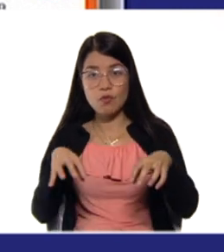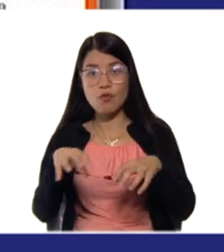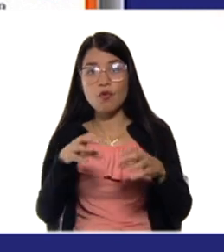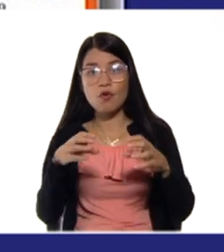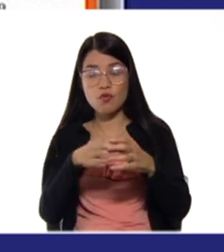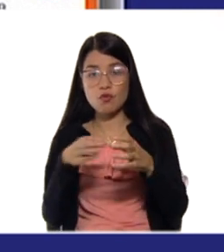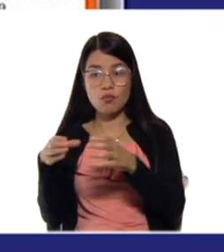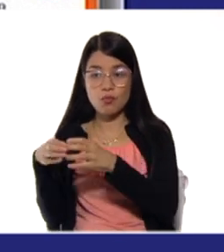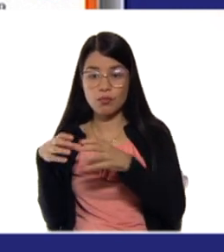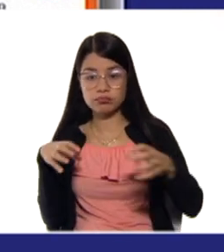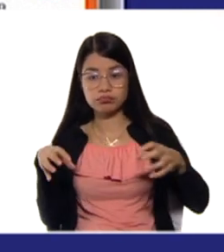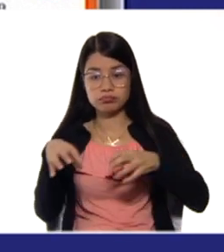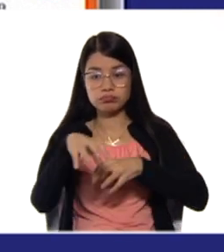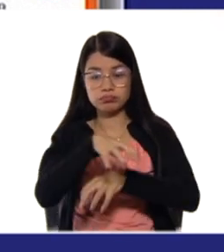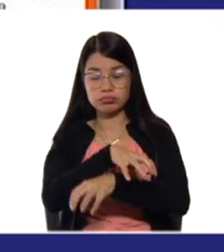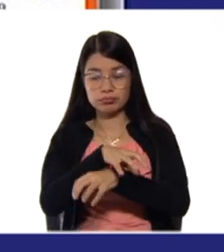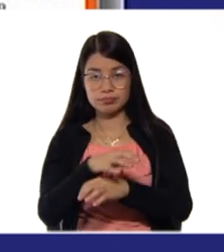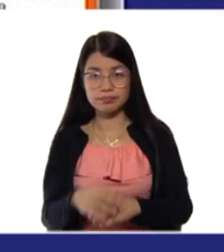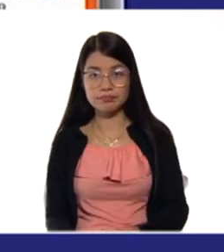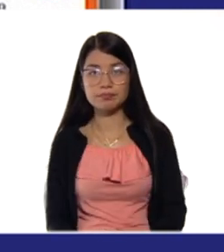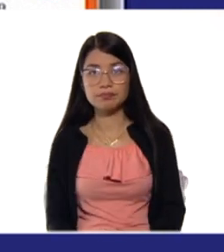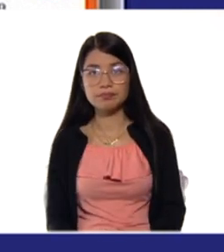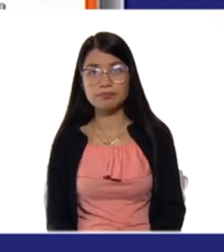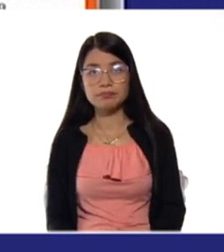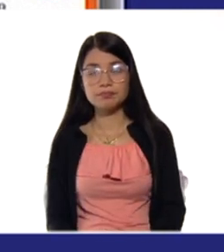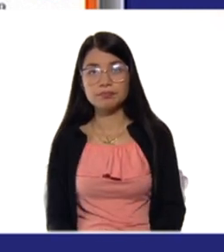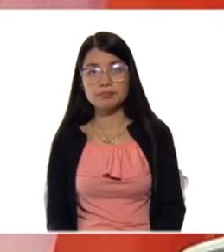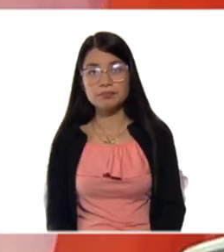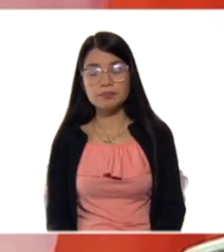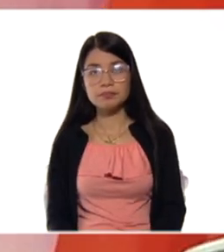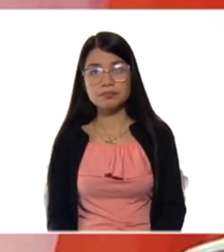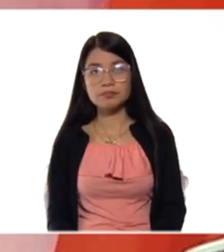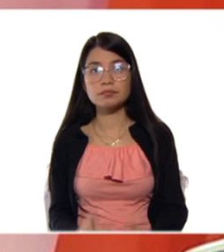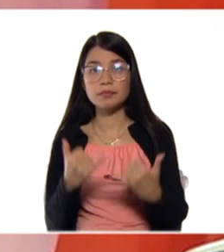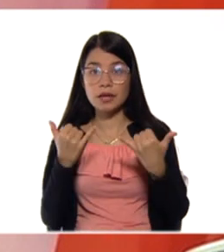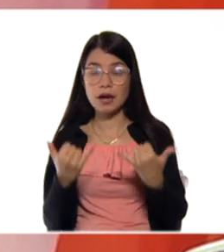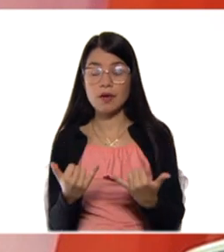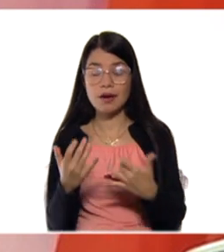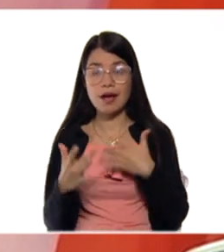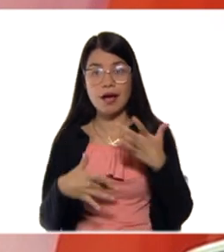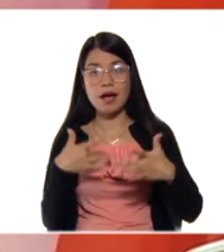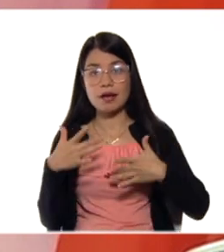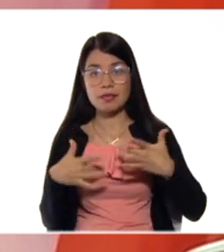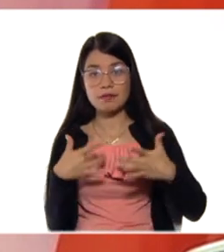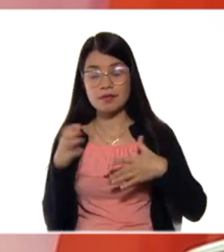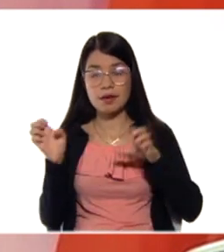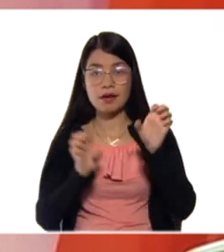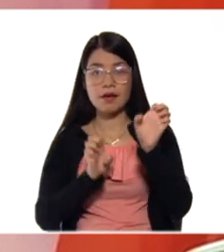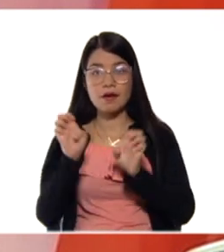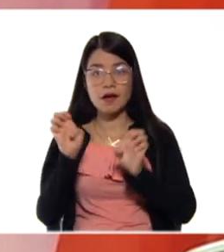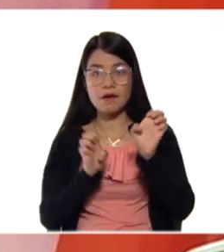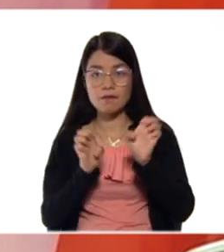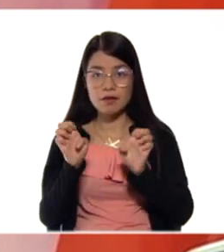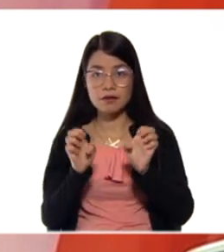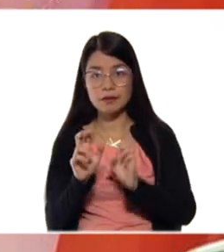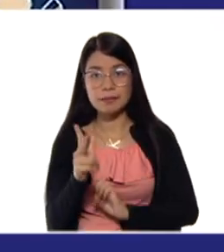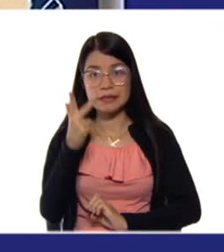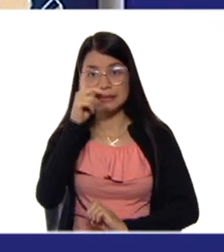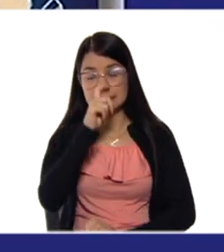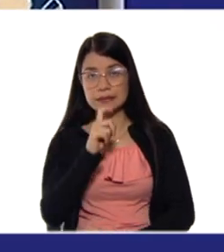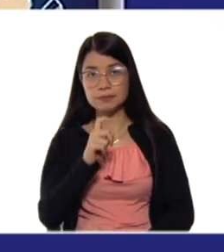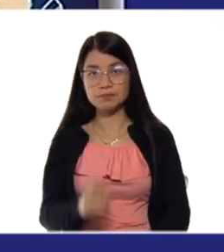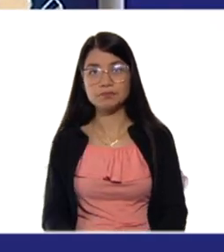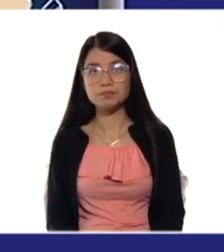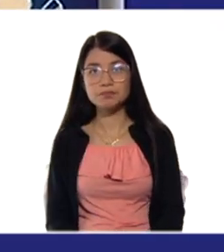representada. Muy bien. Ahora, vamos con nuestras actividades evaluativas para tercer año.